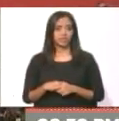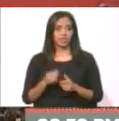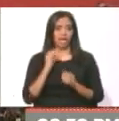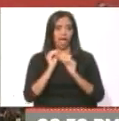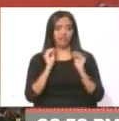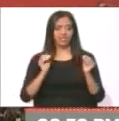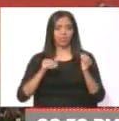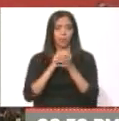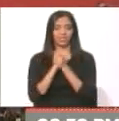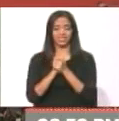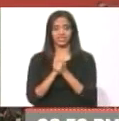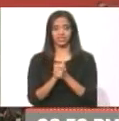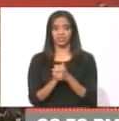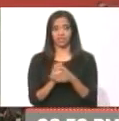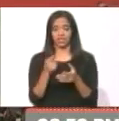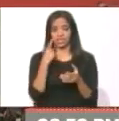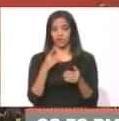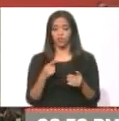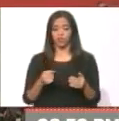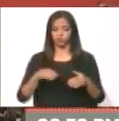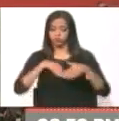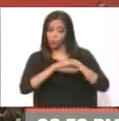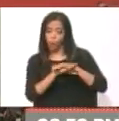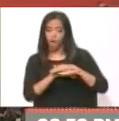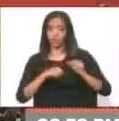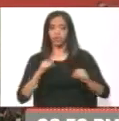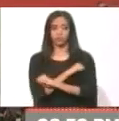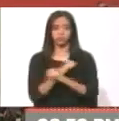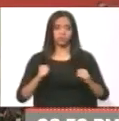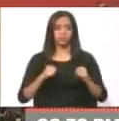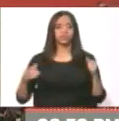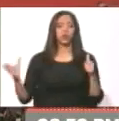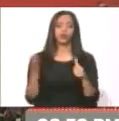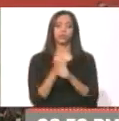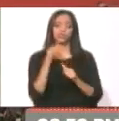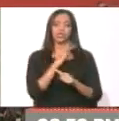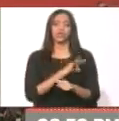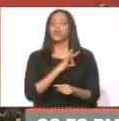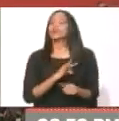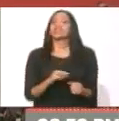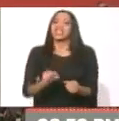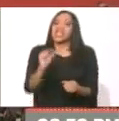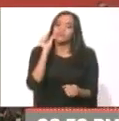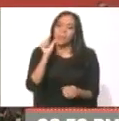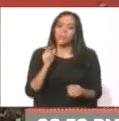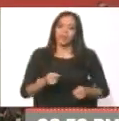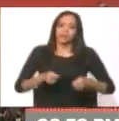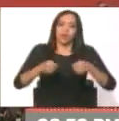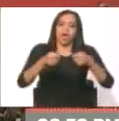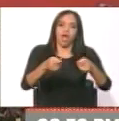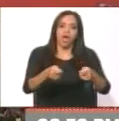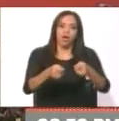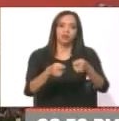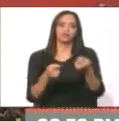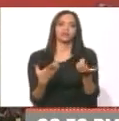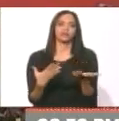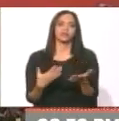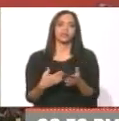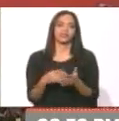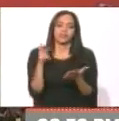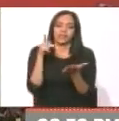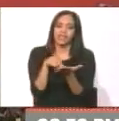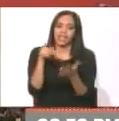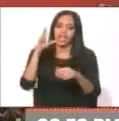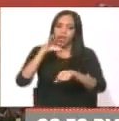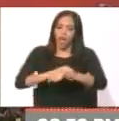se entera que él tiene unos explosivos, que se encontró este señor, y en el momento de la entrega de devolverlo, bueno, le cayó el gobierno, como dicen